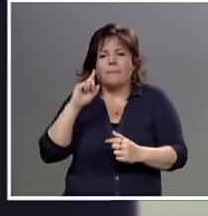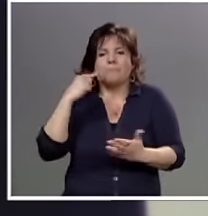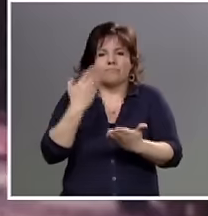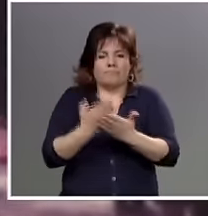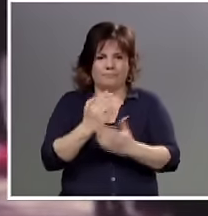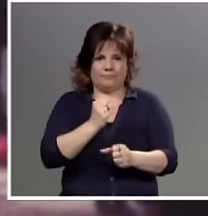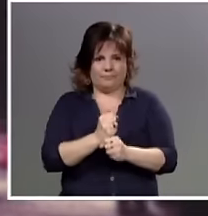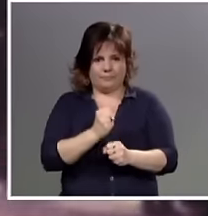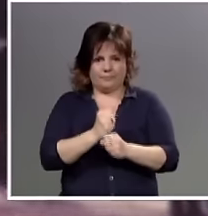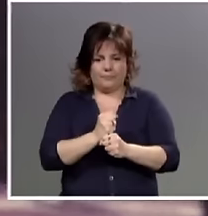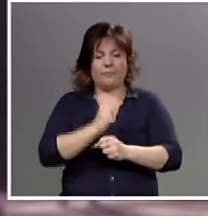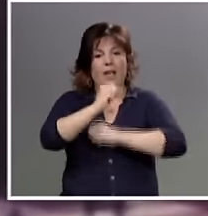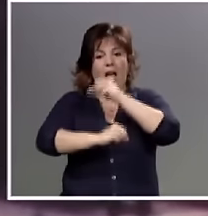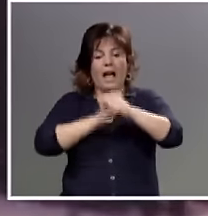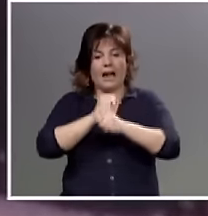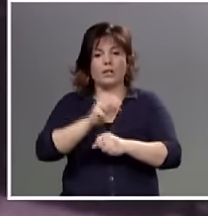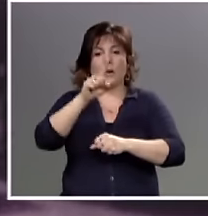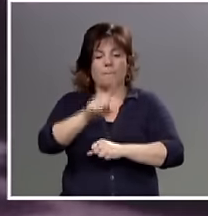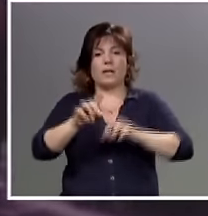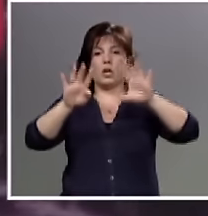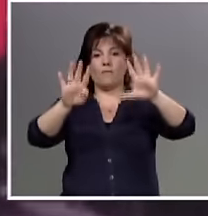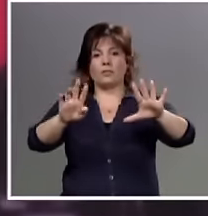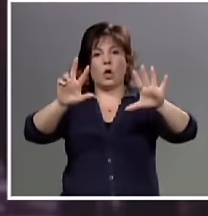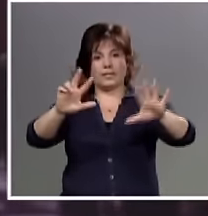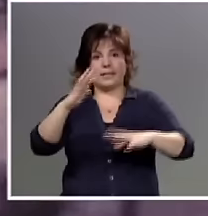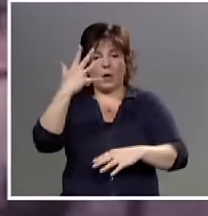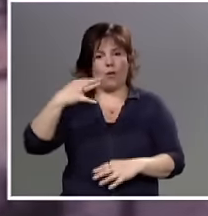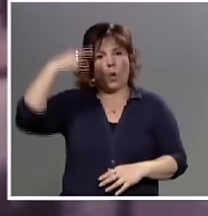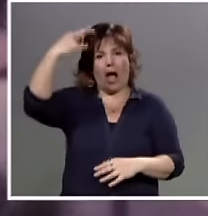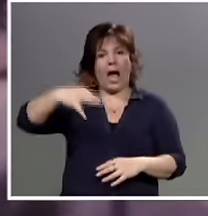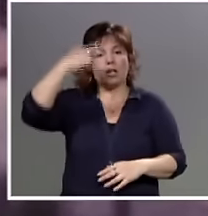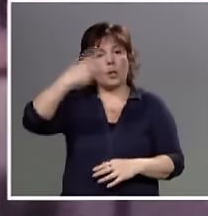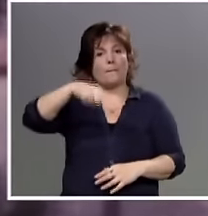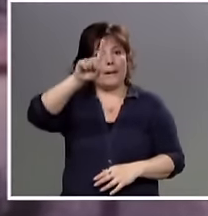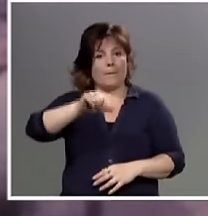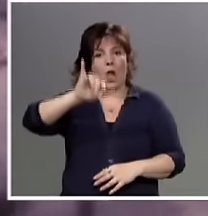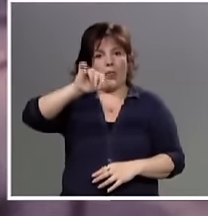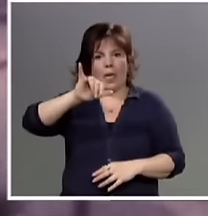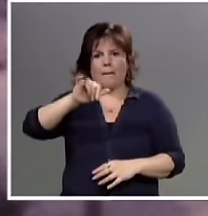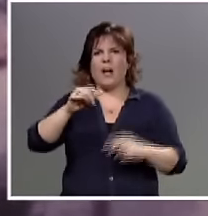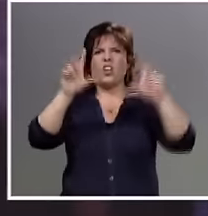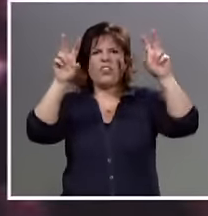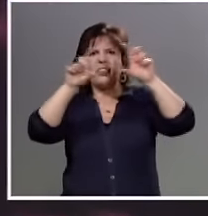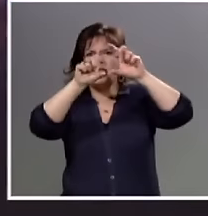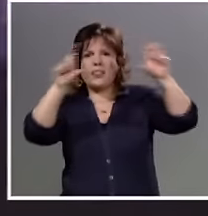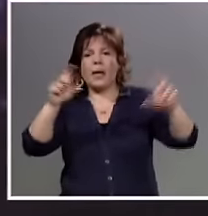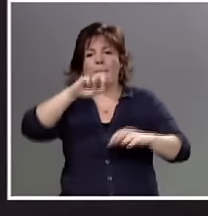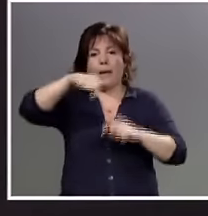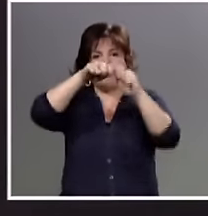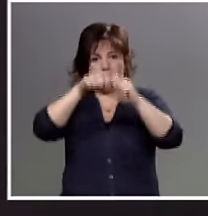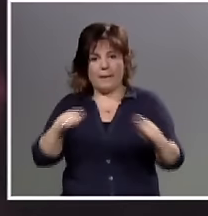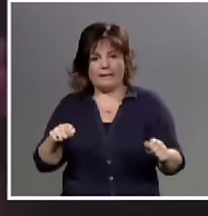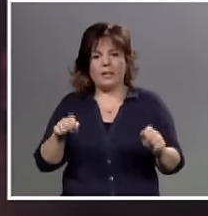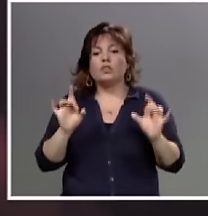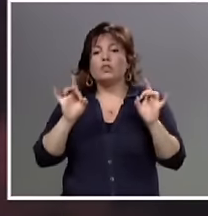En el año 1984, el acto del 1 de mayo se convocó bajo la consigna PIT-CNT,